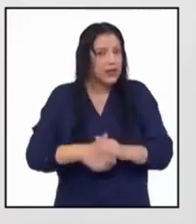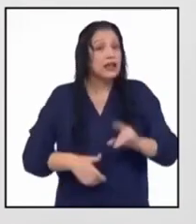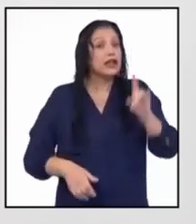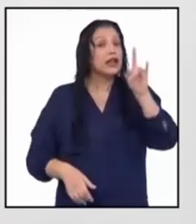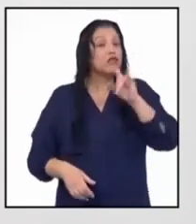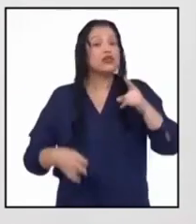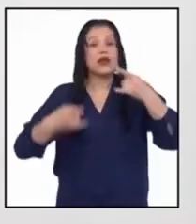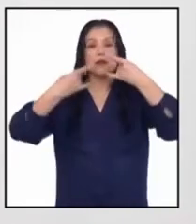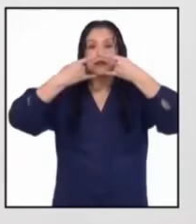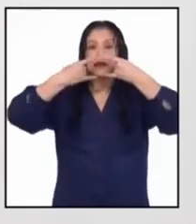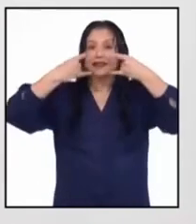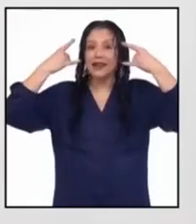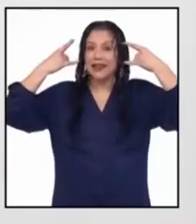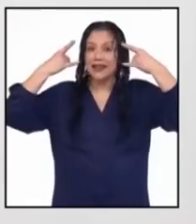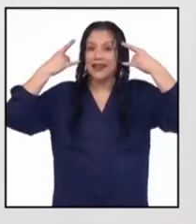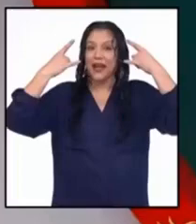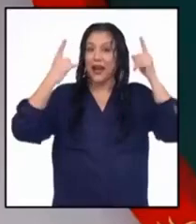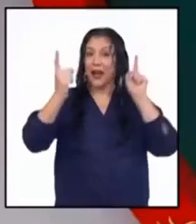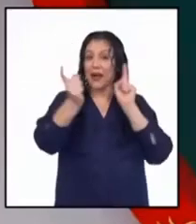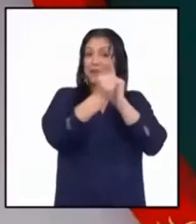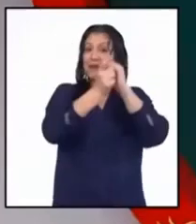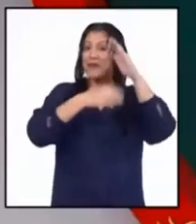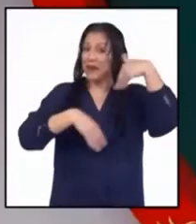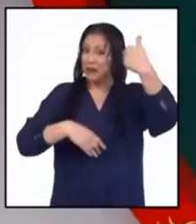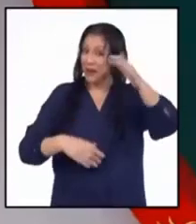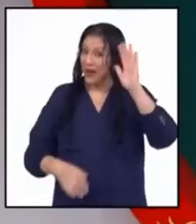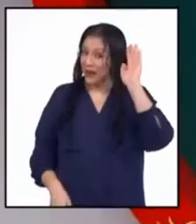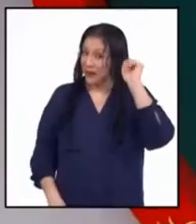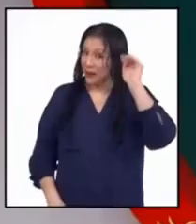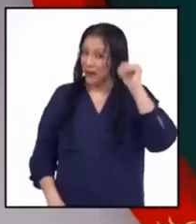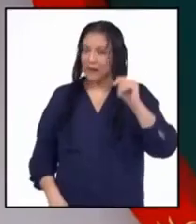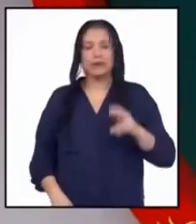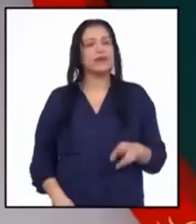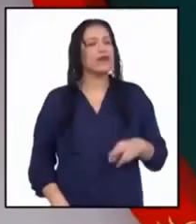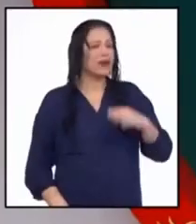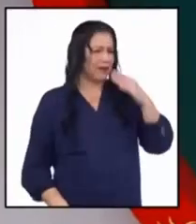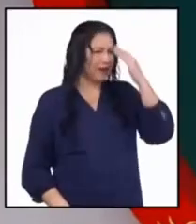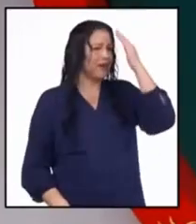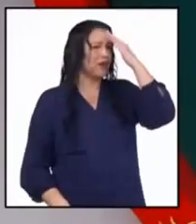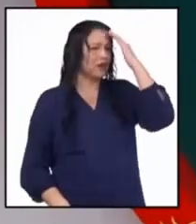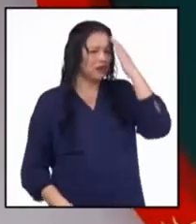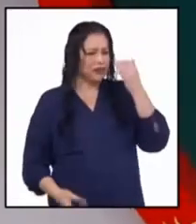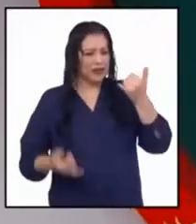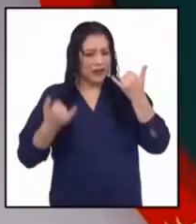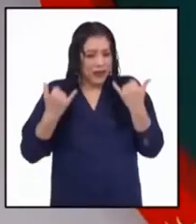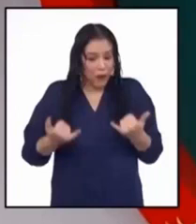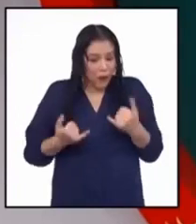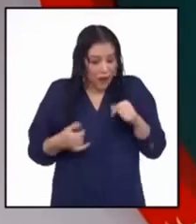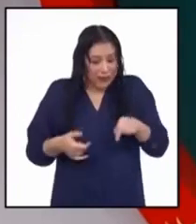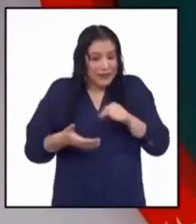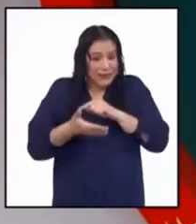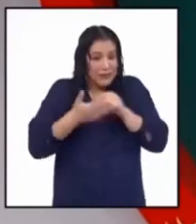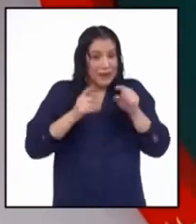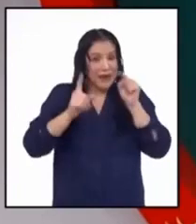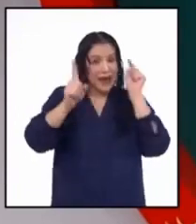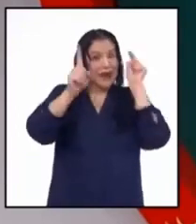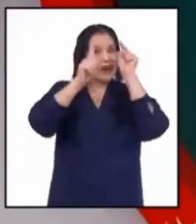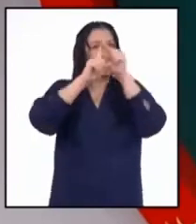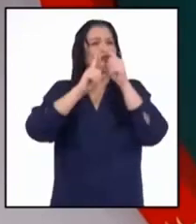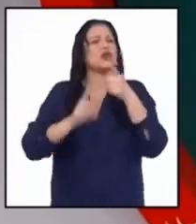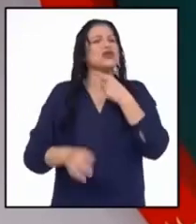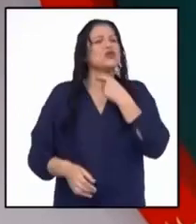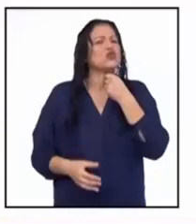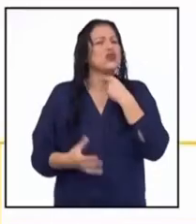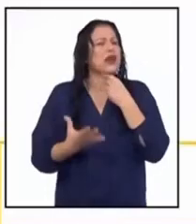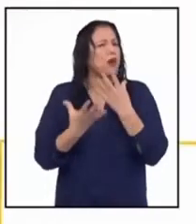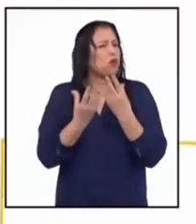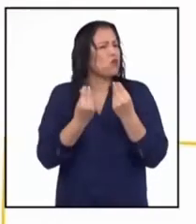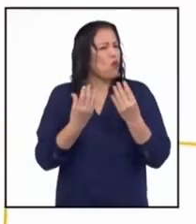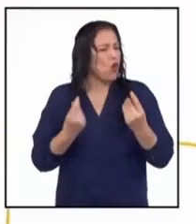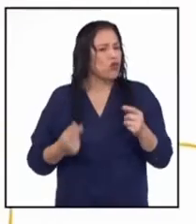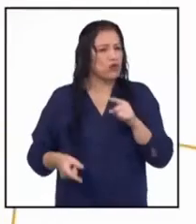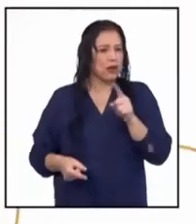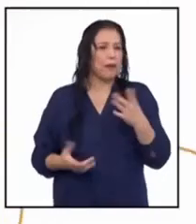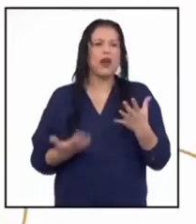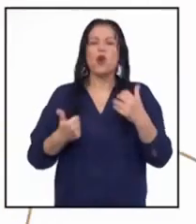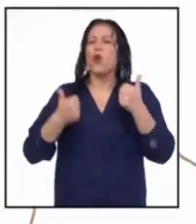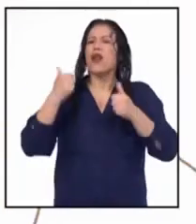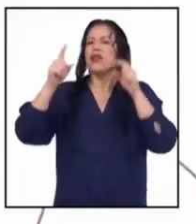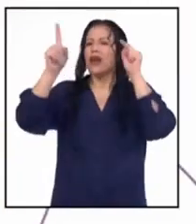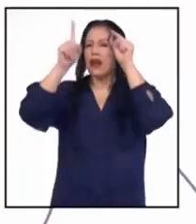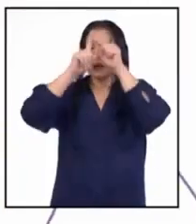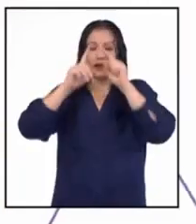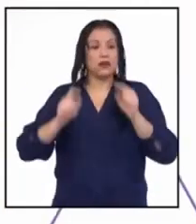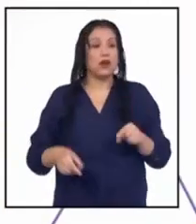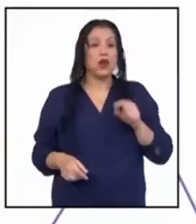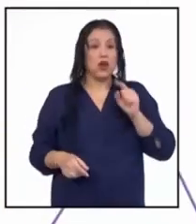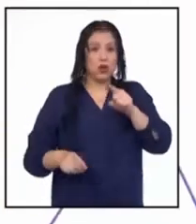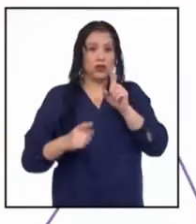mascarilla. ¡Nos vemos! Estoy seguro de que el reto de esta semana les gustará muchísimo. Lo que deben hacer